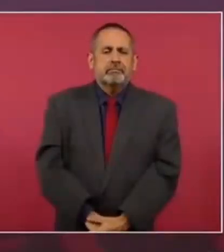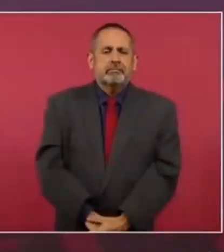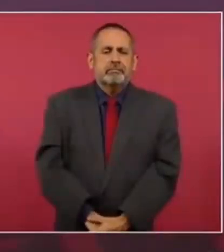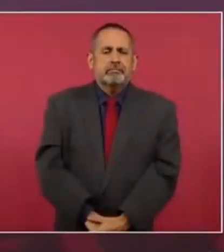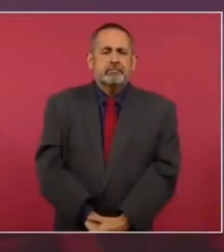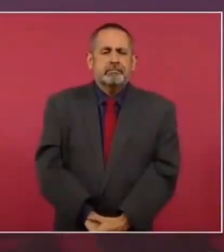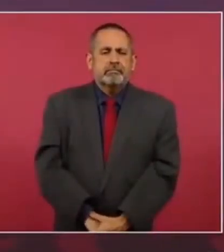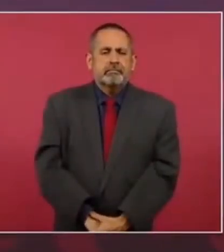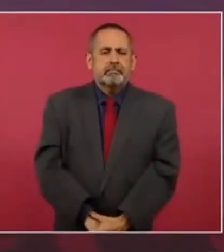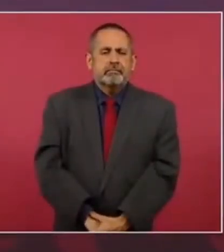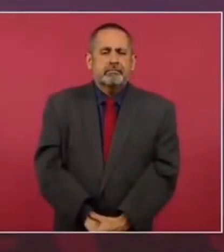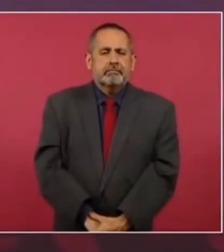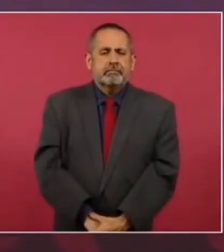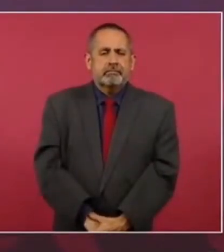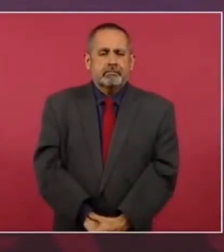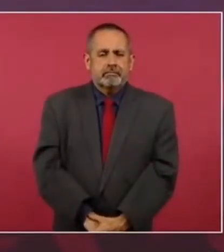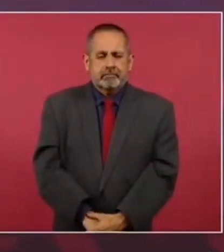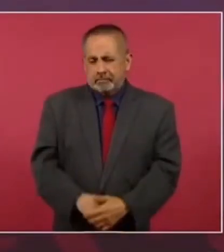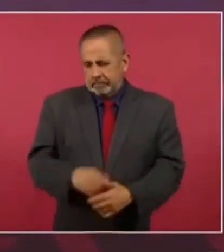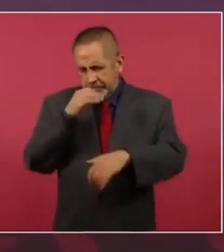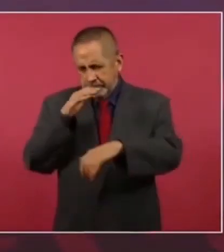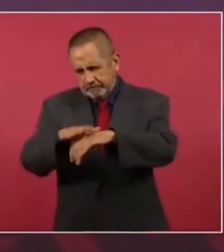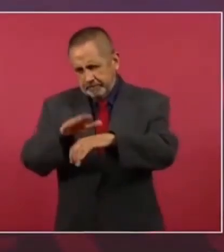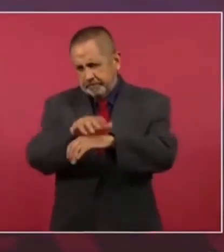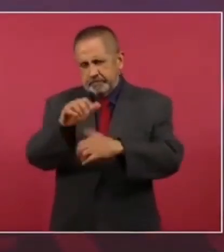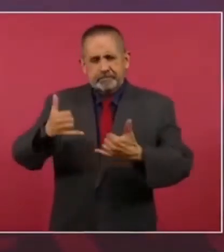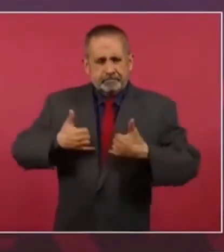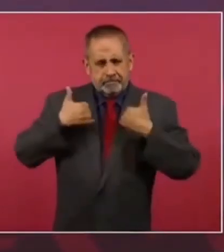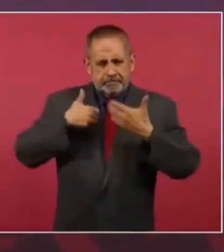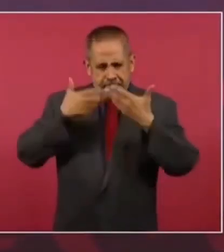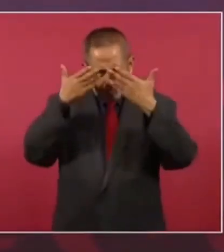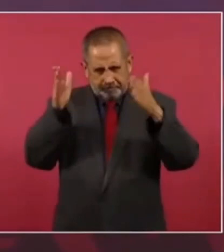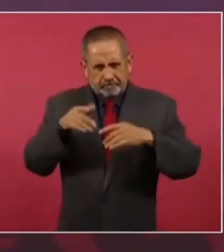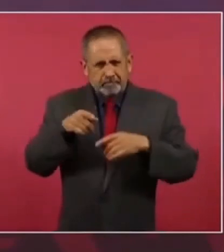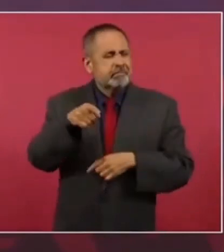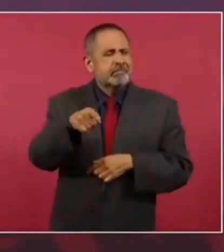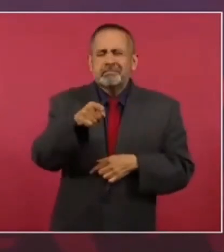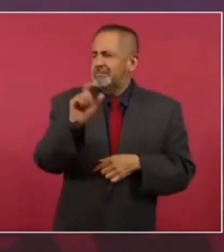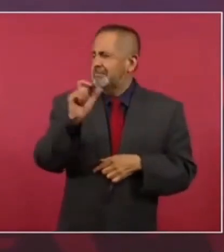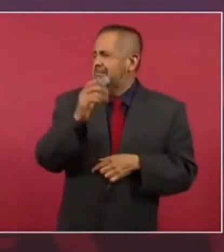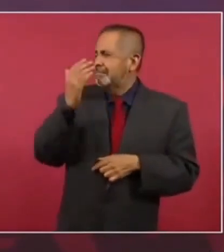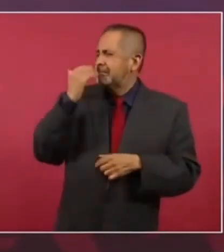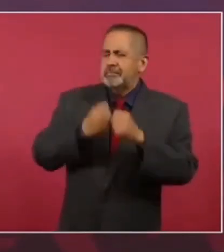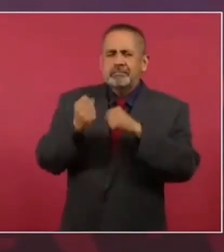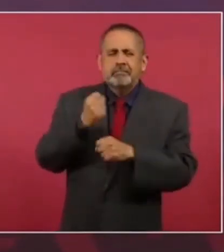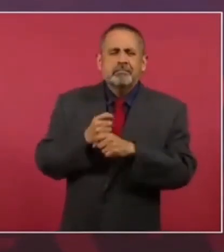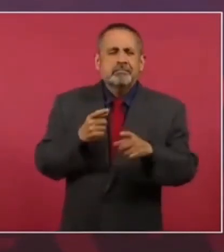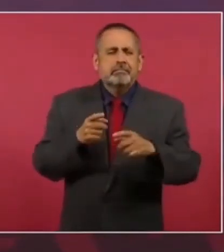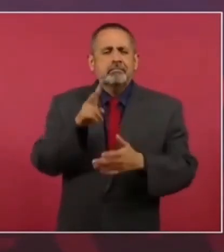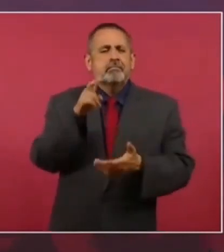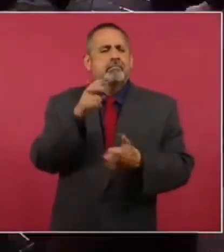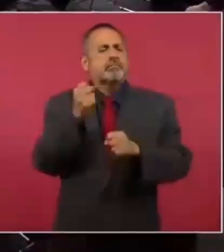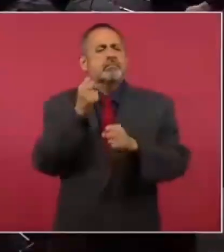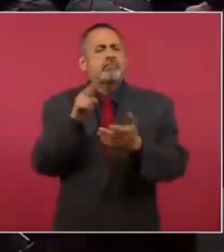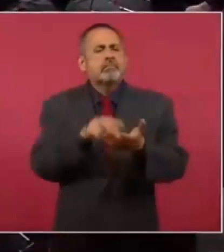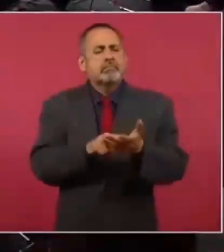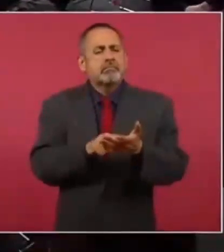Se iba a llevar a cabo para esto para los jóvenes, ¿no? Porque eso, ¿en qué año fue? ¿Dos mil?